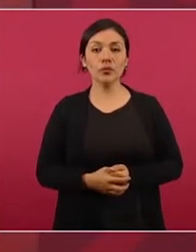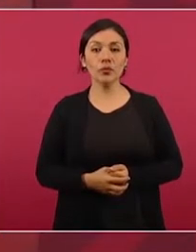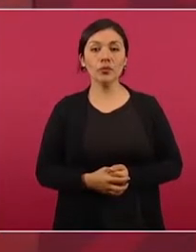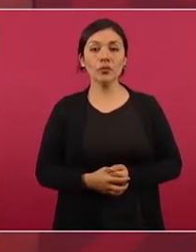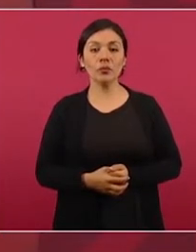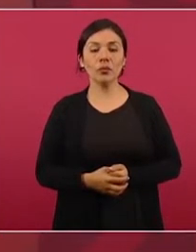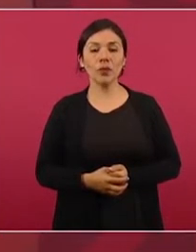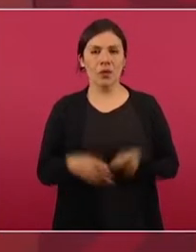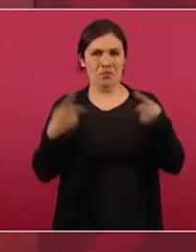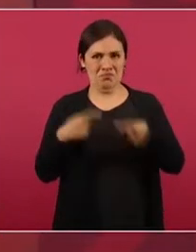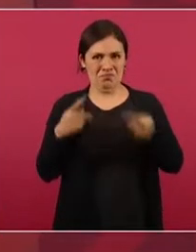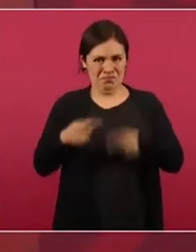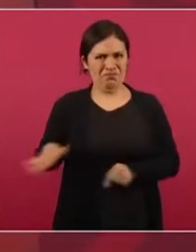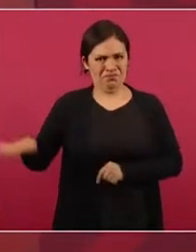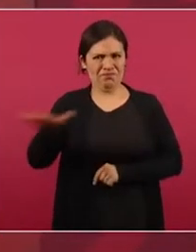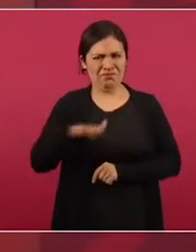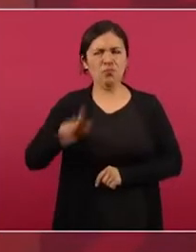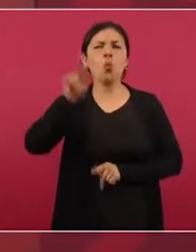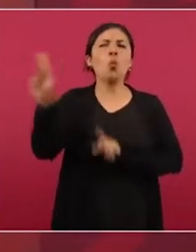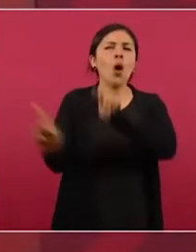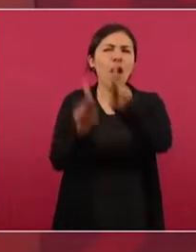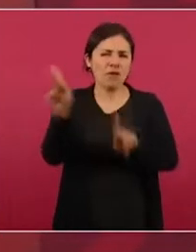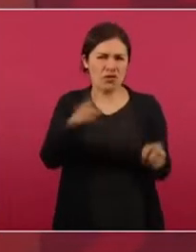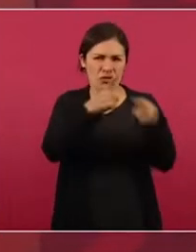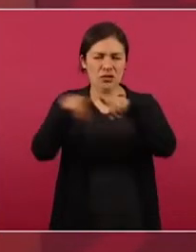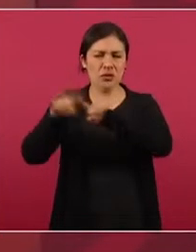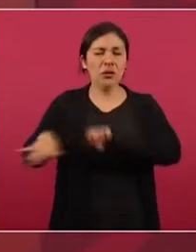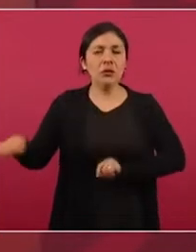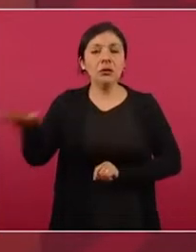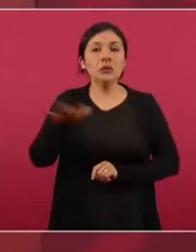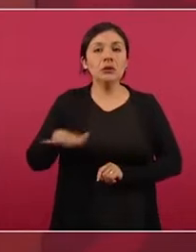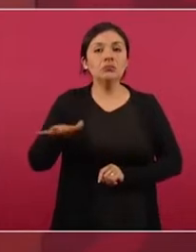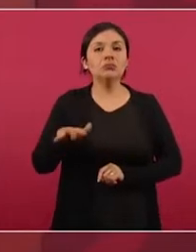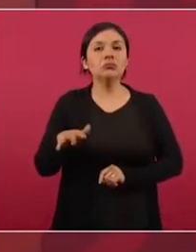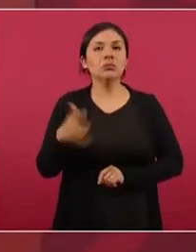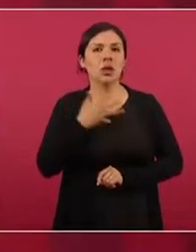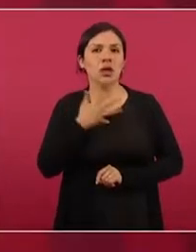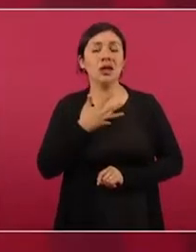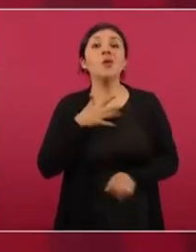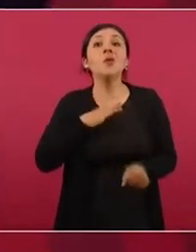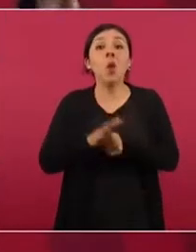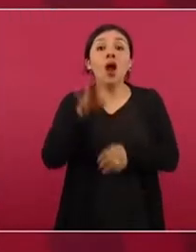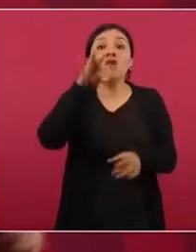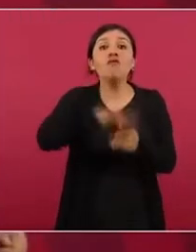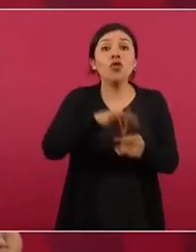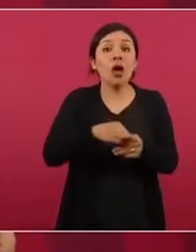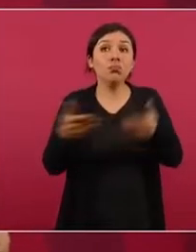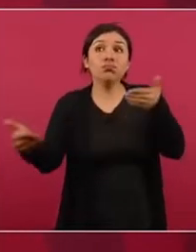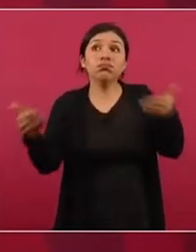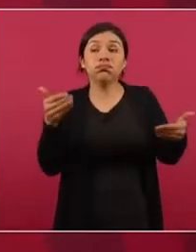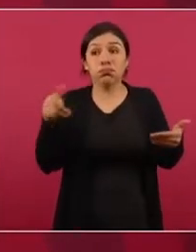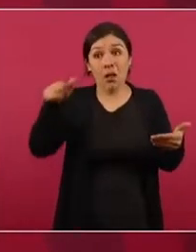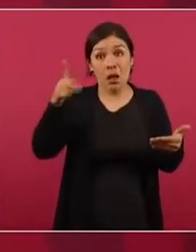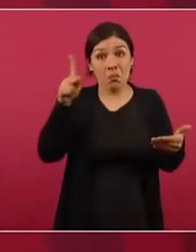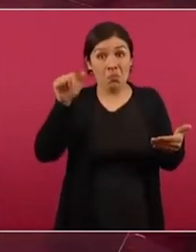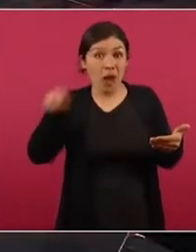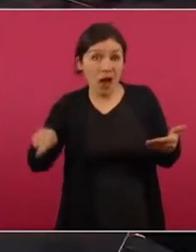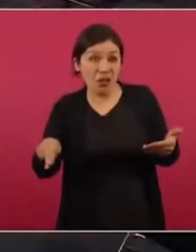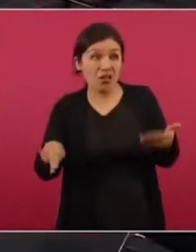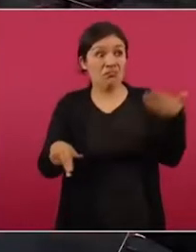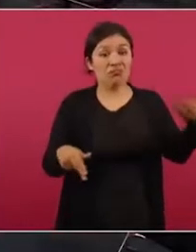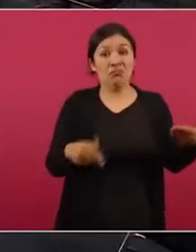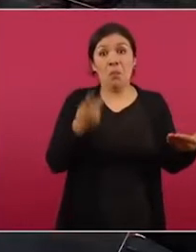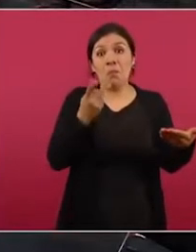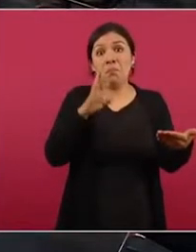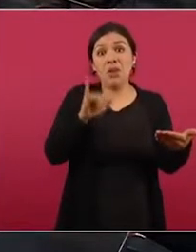La gente tenía en los pueblos esas dos opciones, yo soy del PAN, yo soy